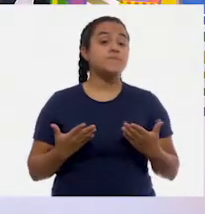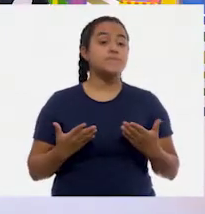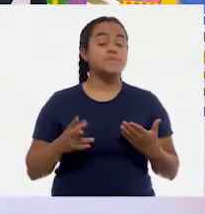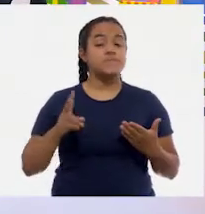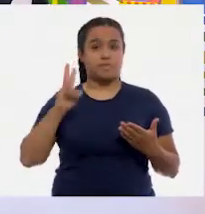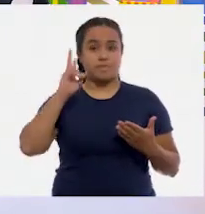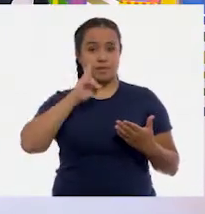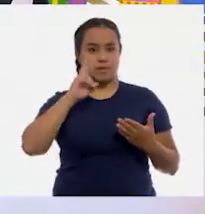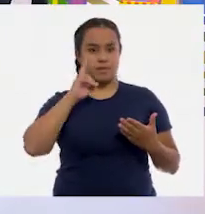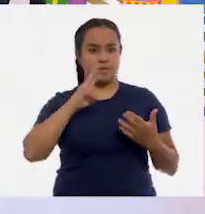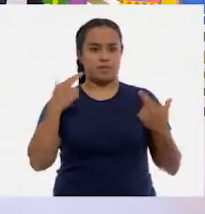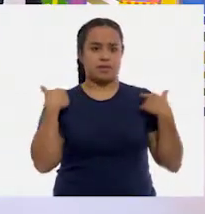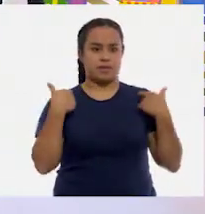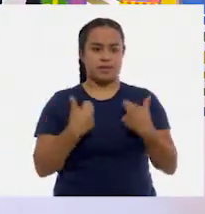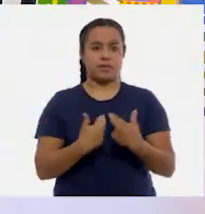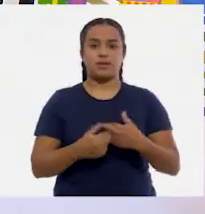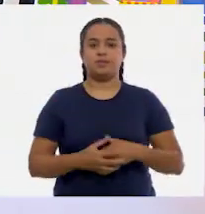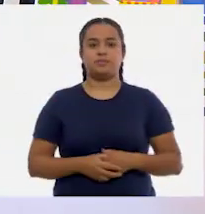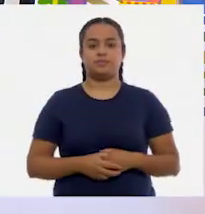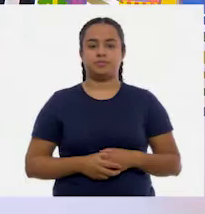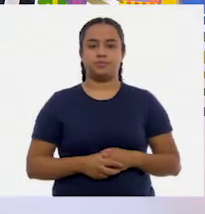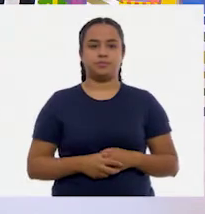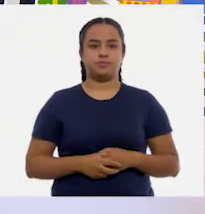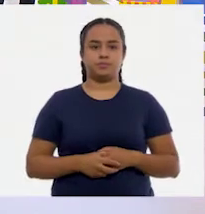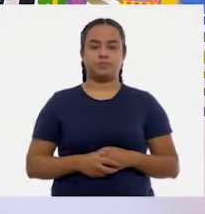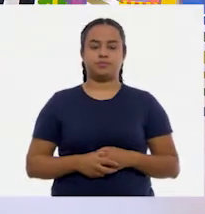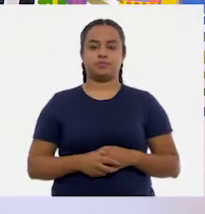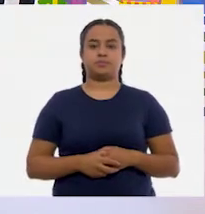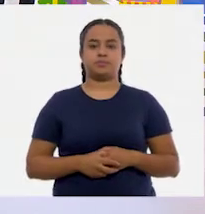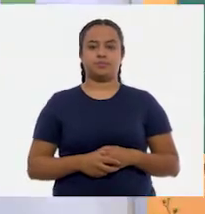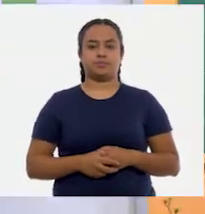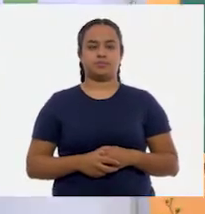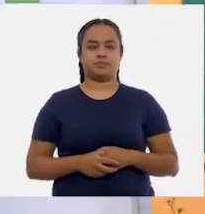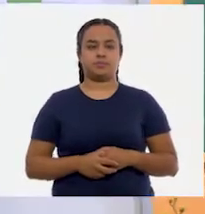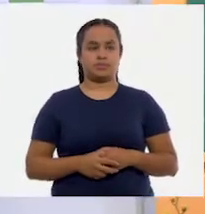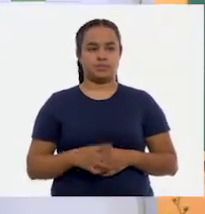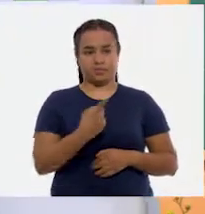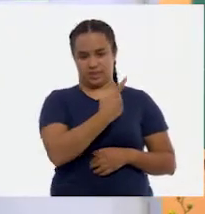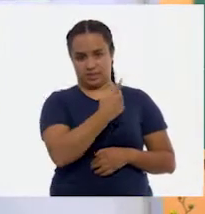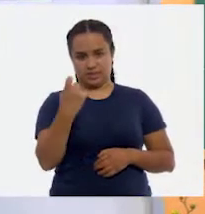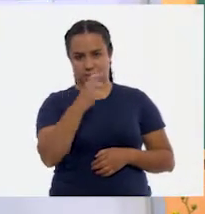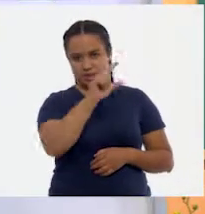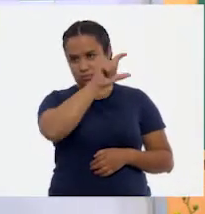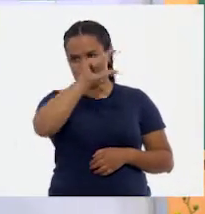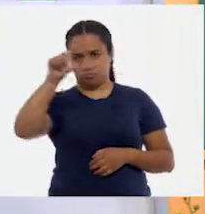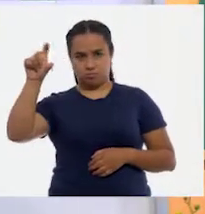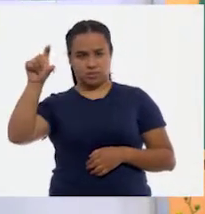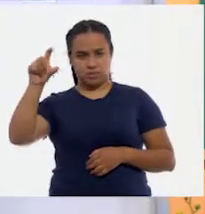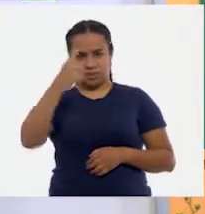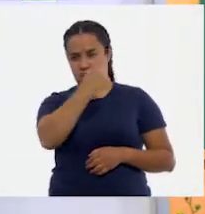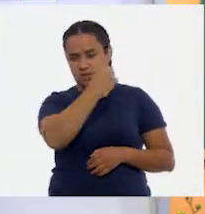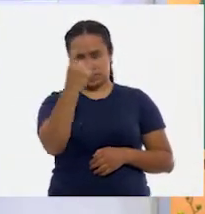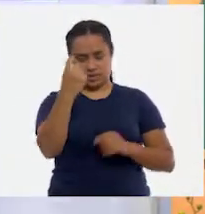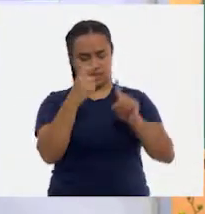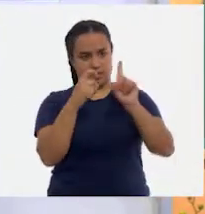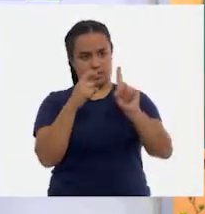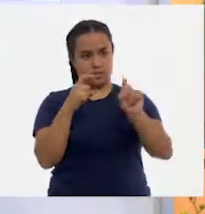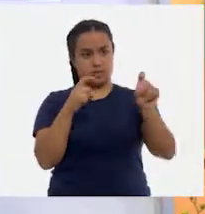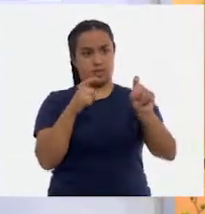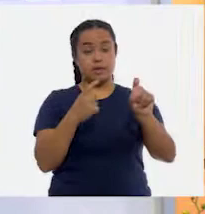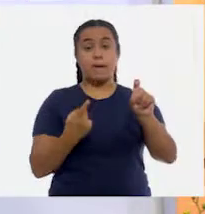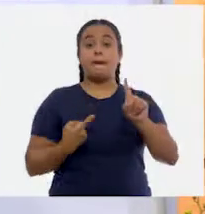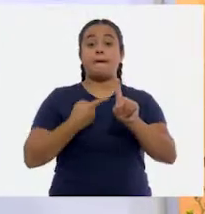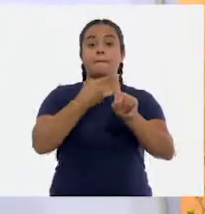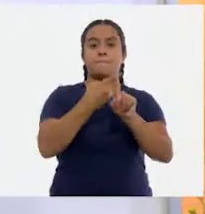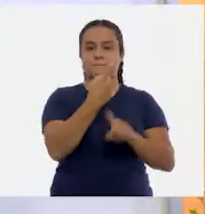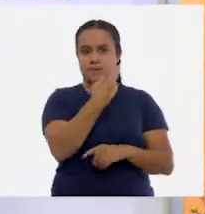Rosalba, ¿qué vas a contar? Si ya tenemos cien, que los tenemos allá, le vamos a